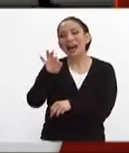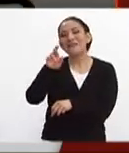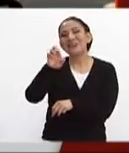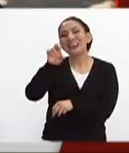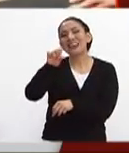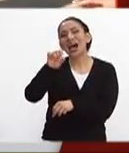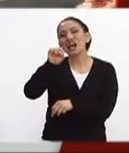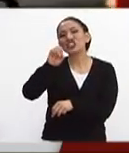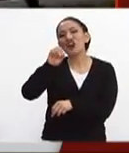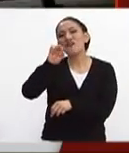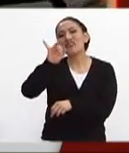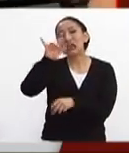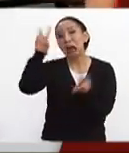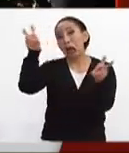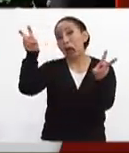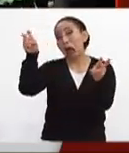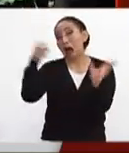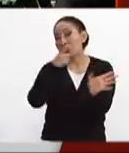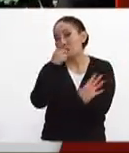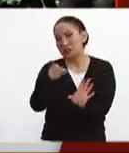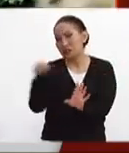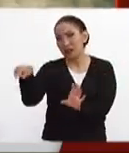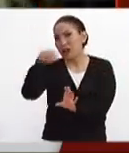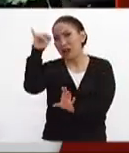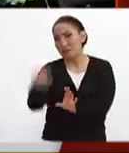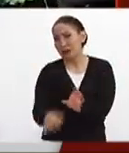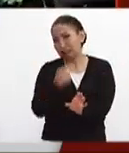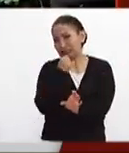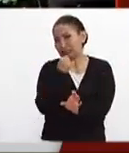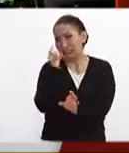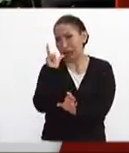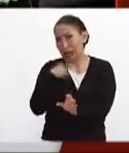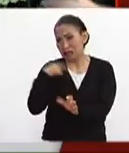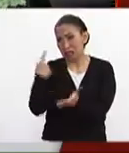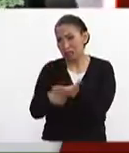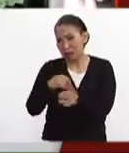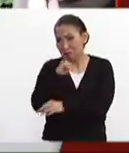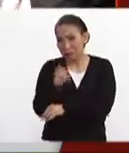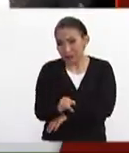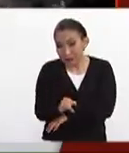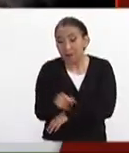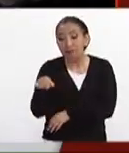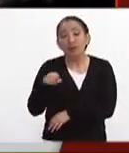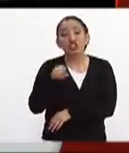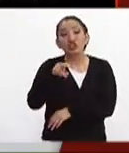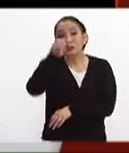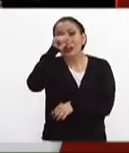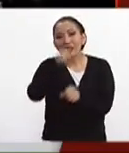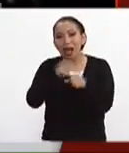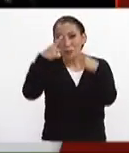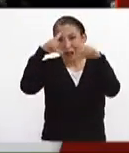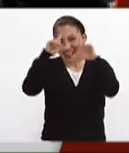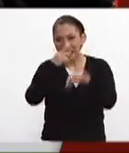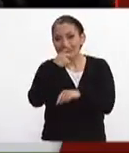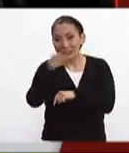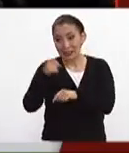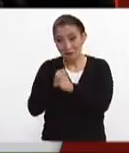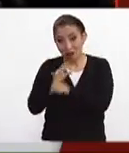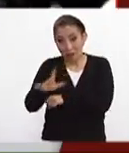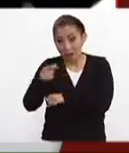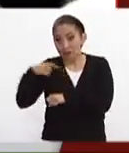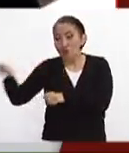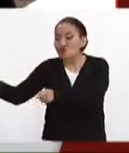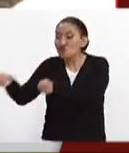Sofía Frida Sofía entre comillas porque esta niña nunca existió realmente el subsecretario de la Marina aseguró que esta información